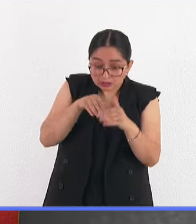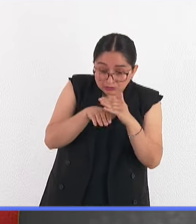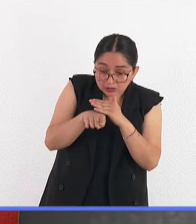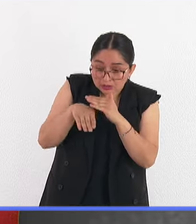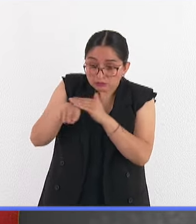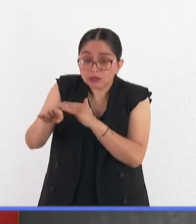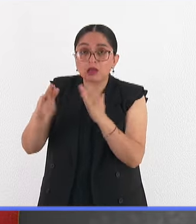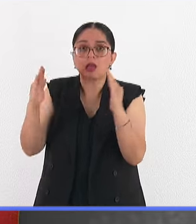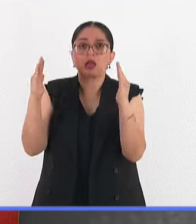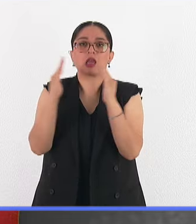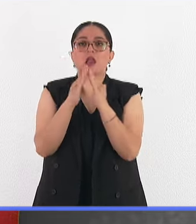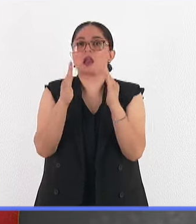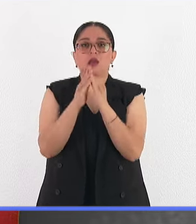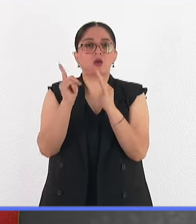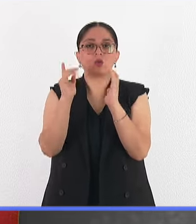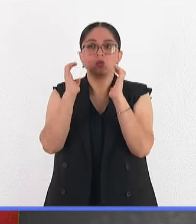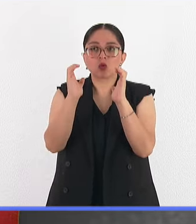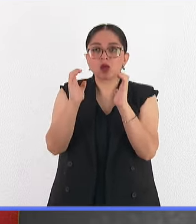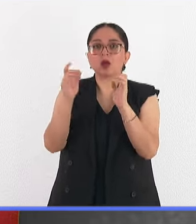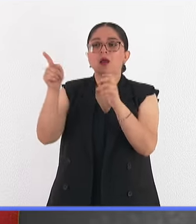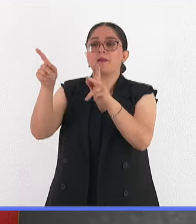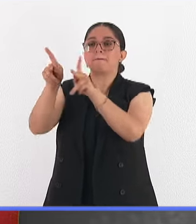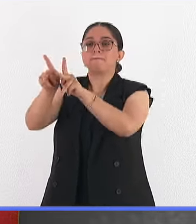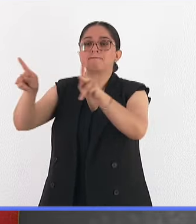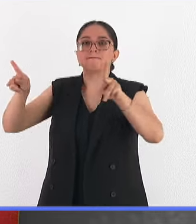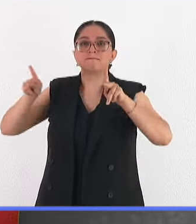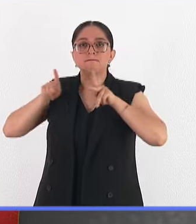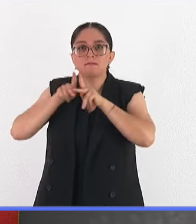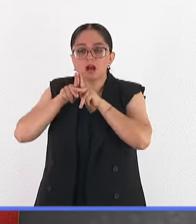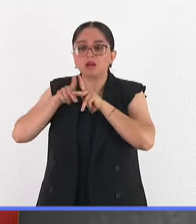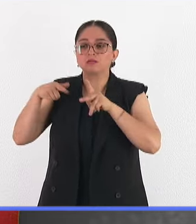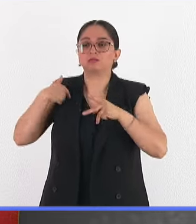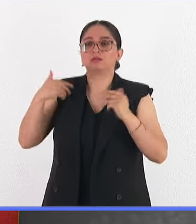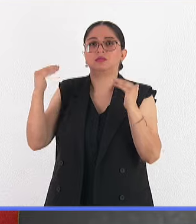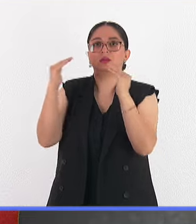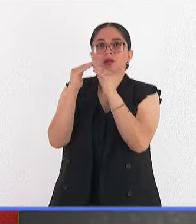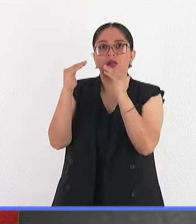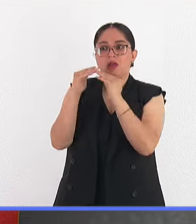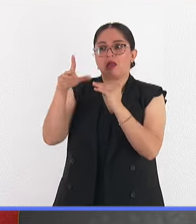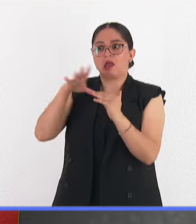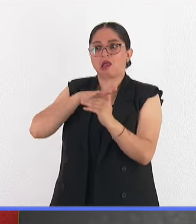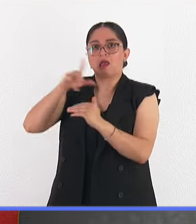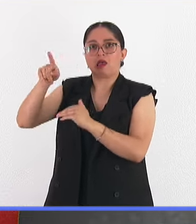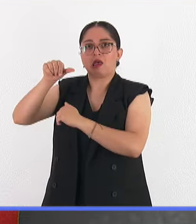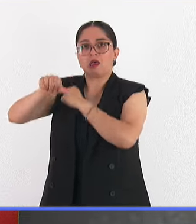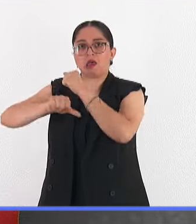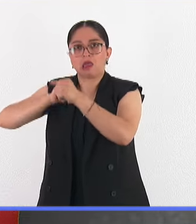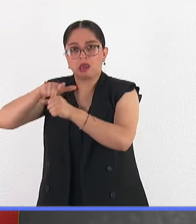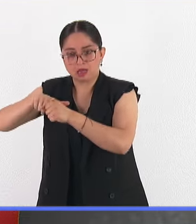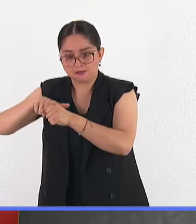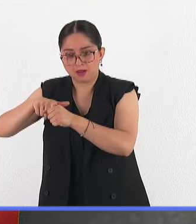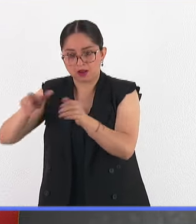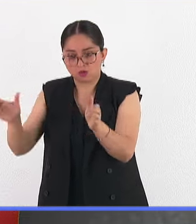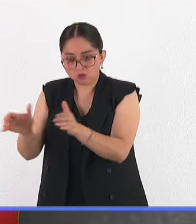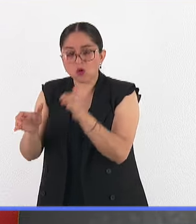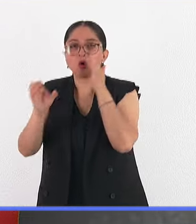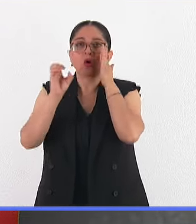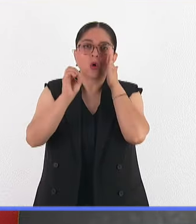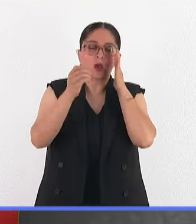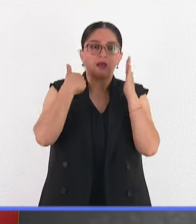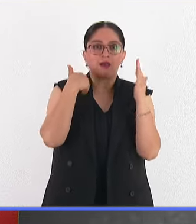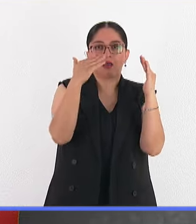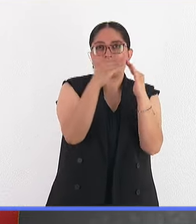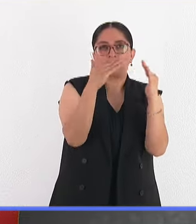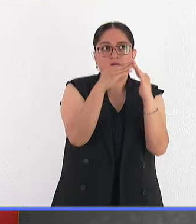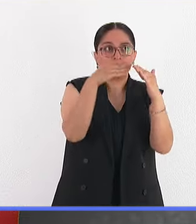acerquen a las viviendas, tanto en los patios, en el peridomicilio, donde están los animales de compañeras, mascotas, y menos que entre a la